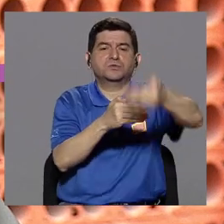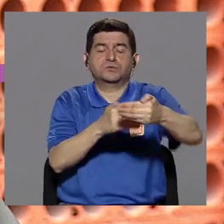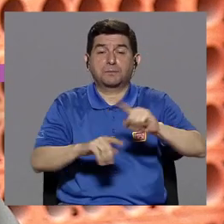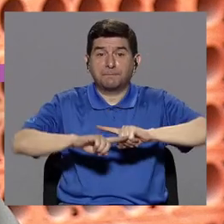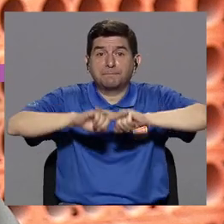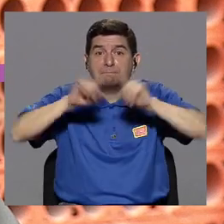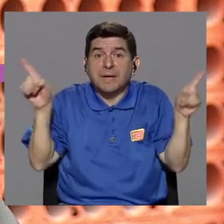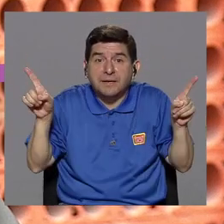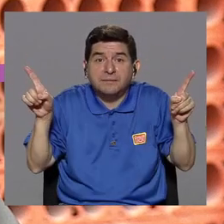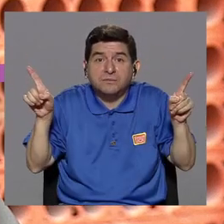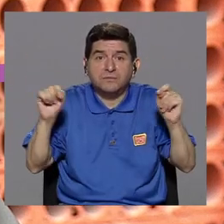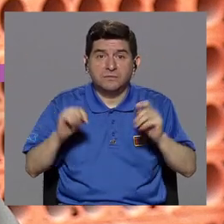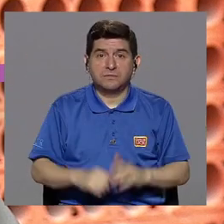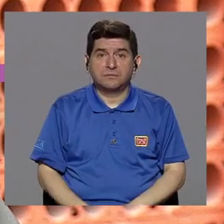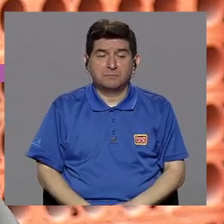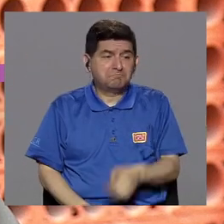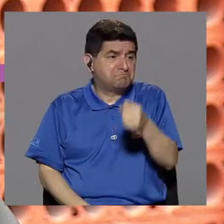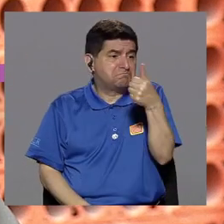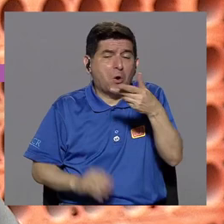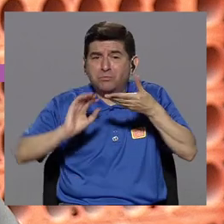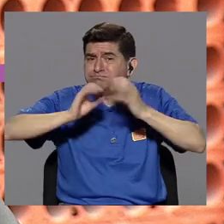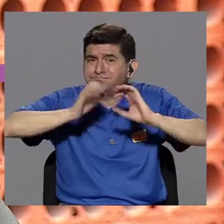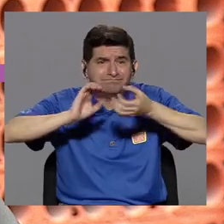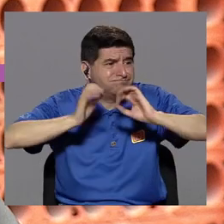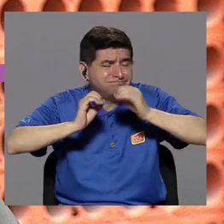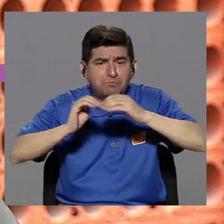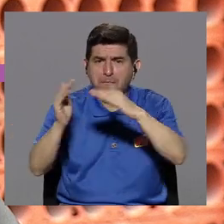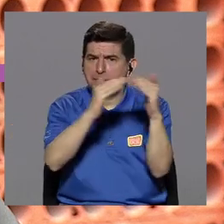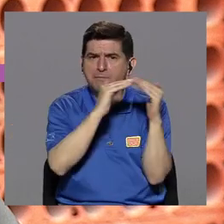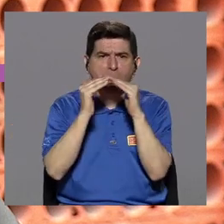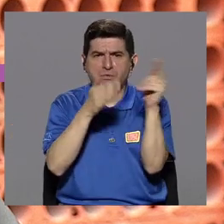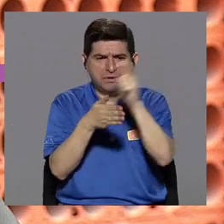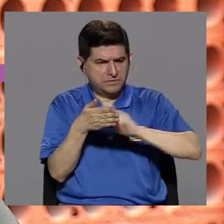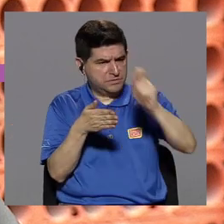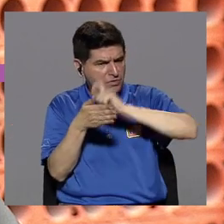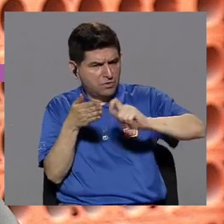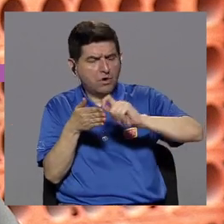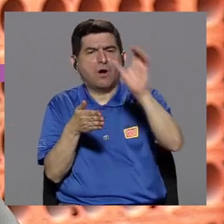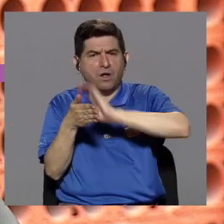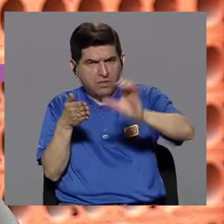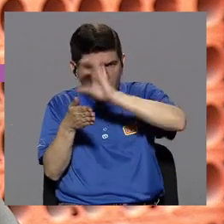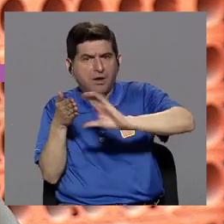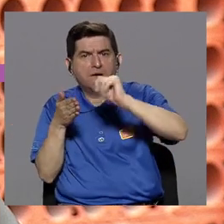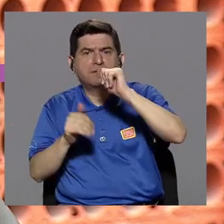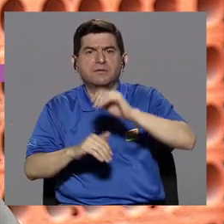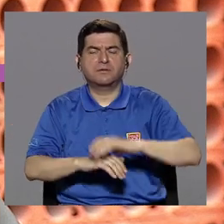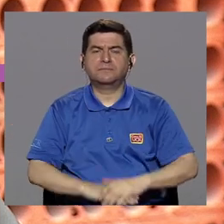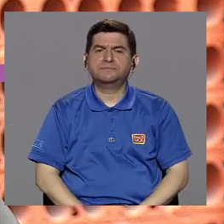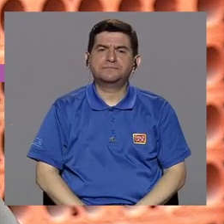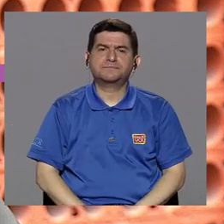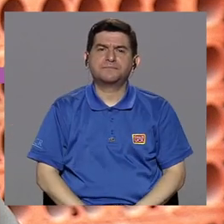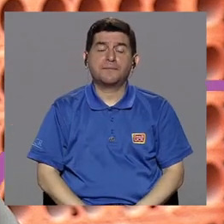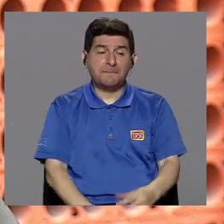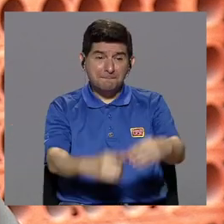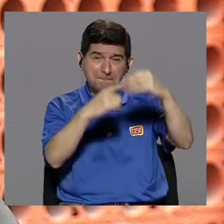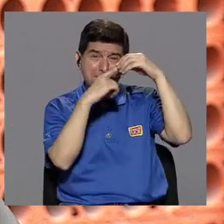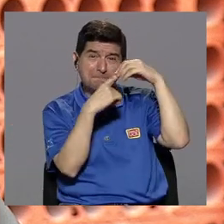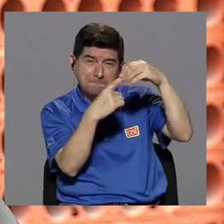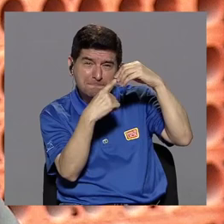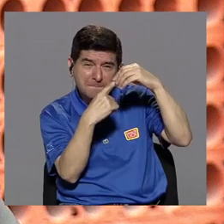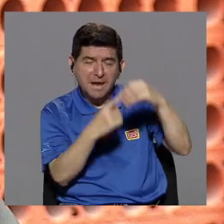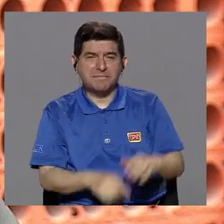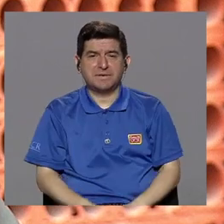Pero hay muy pocos datos de población escolar y colegial y principalmente